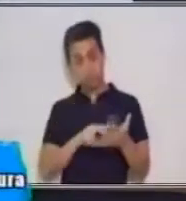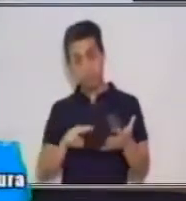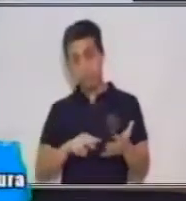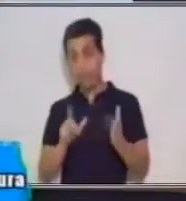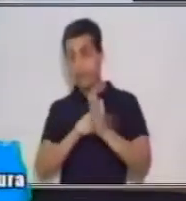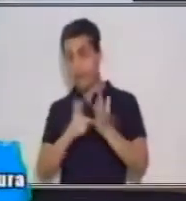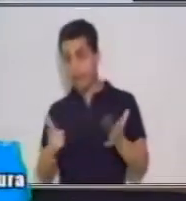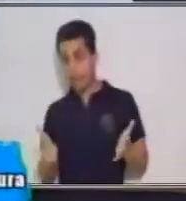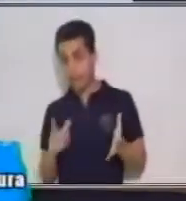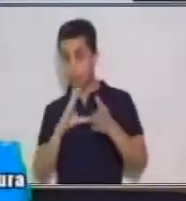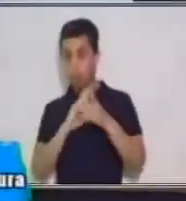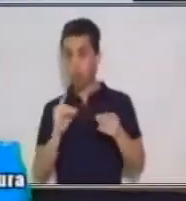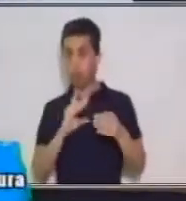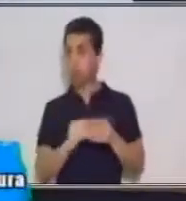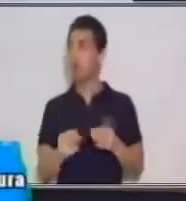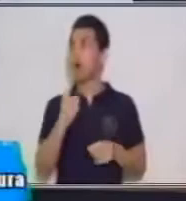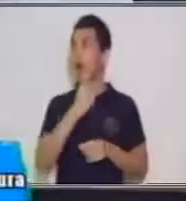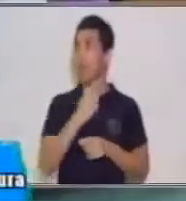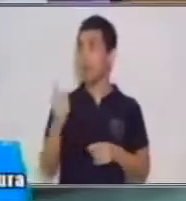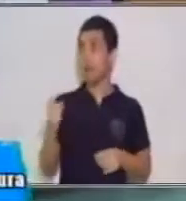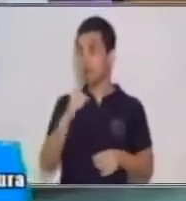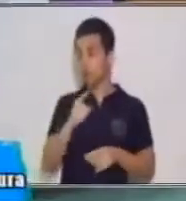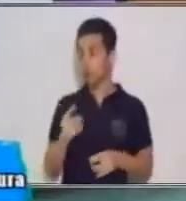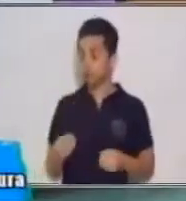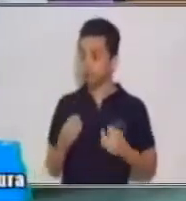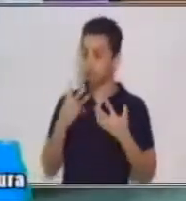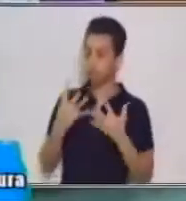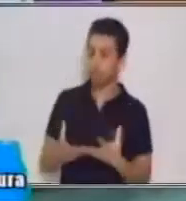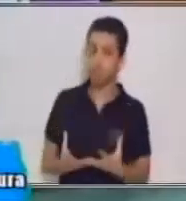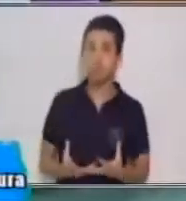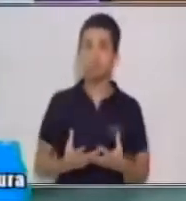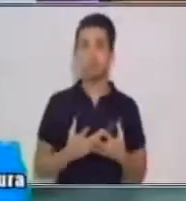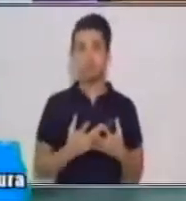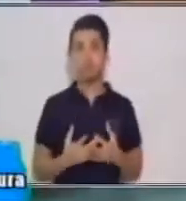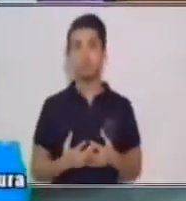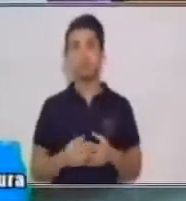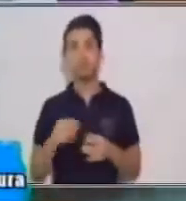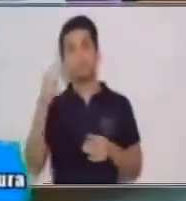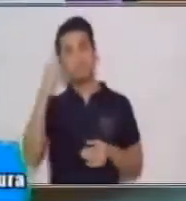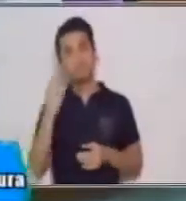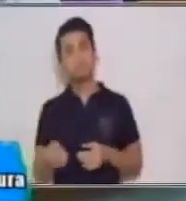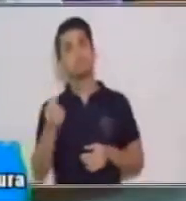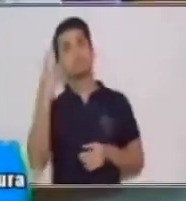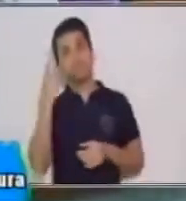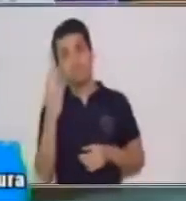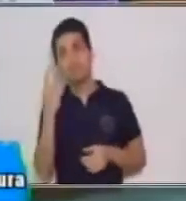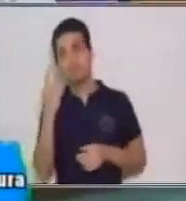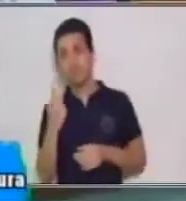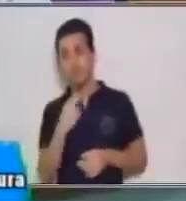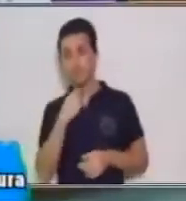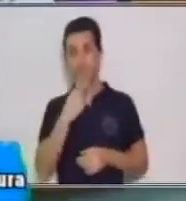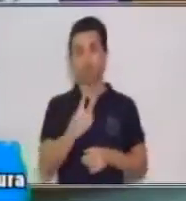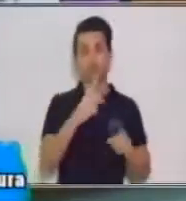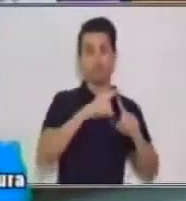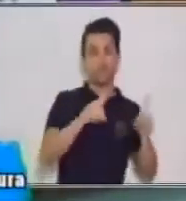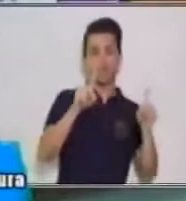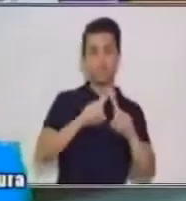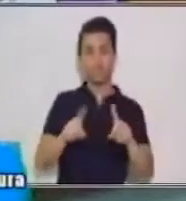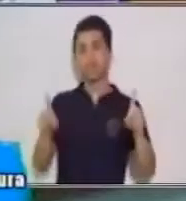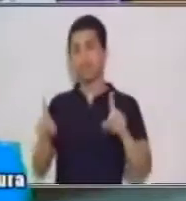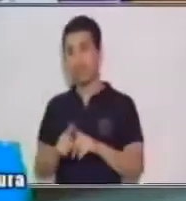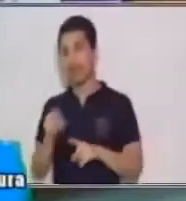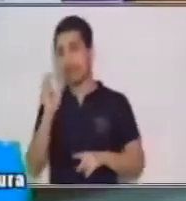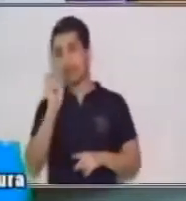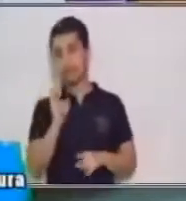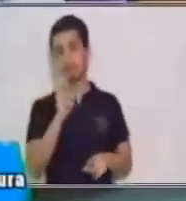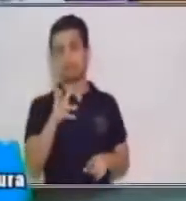y cada personaje tú le vas a dar una interpretación, un tono de voz diferente. Esta